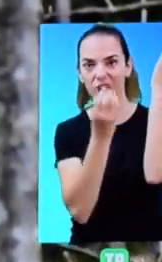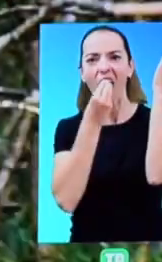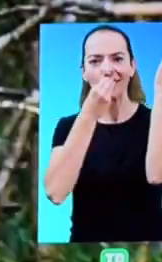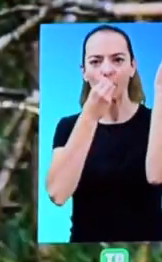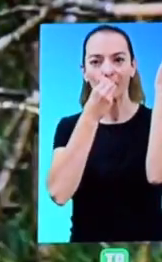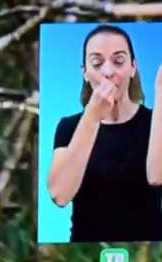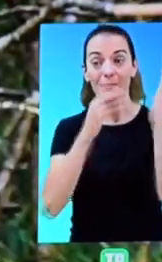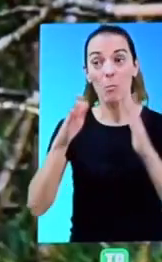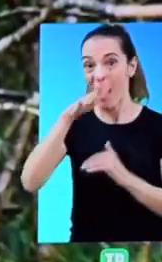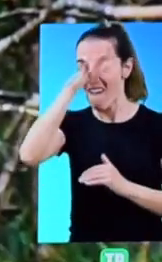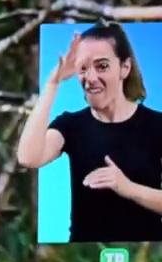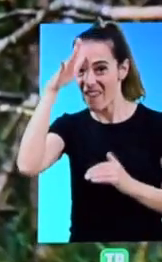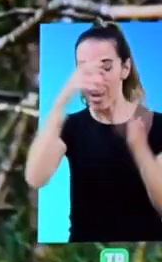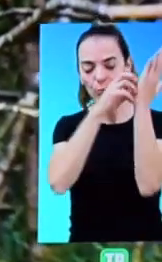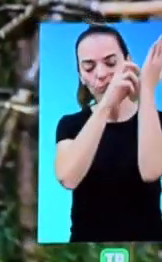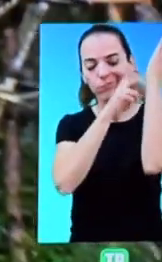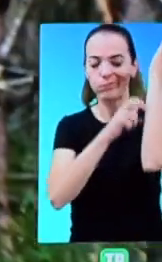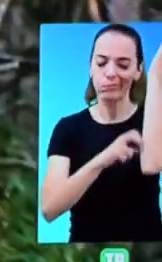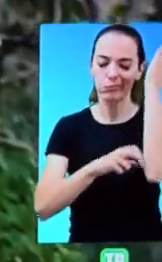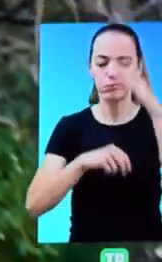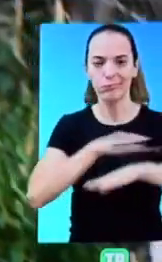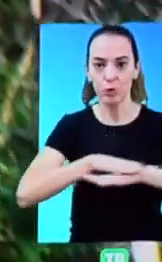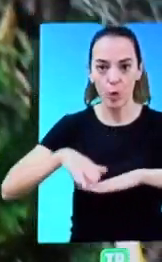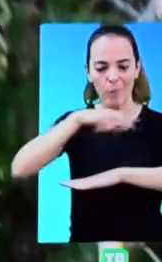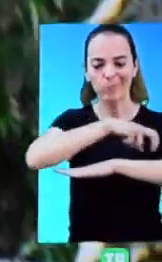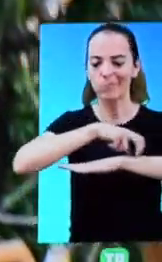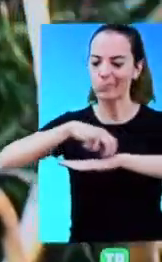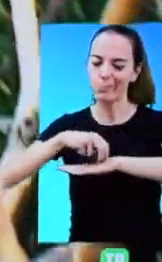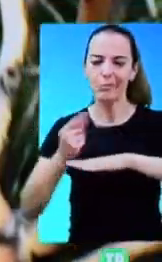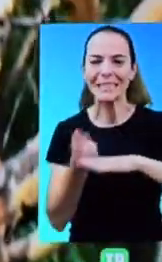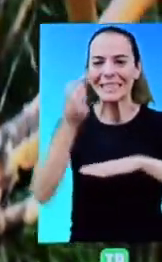bajan al suelo para alimentarse de semillas y fruta.